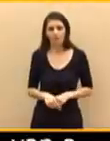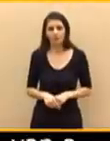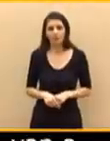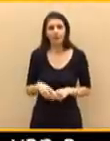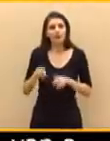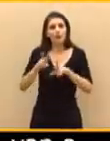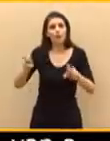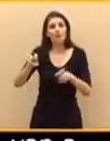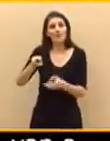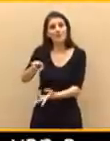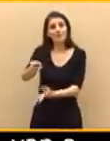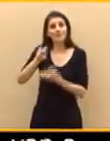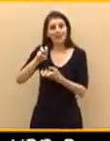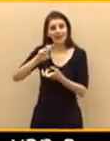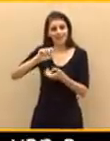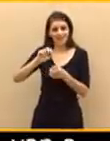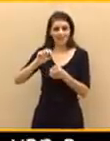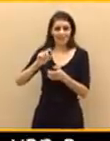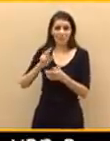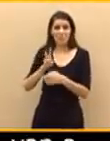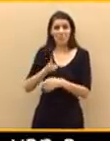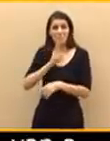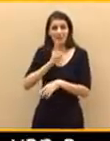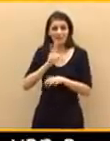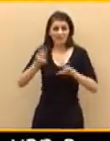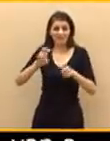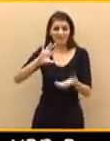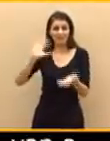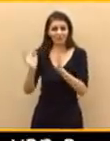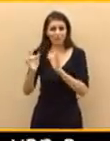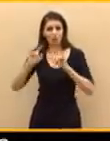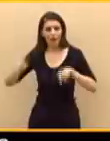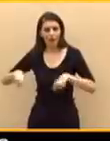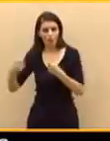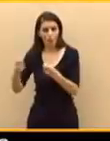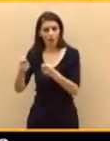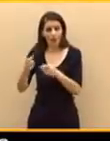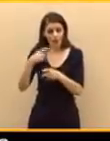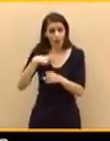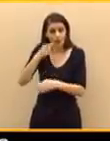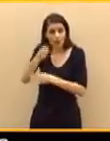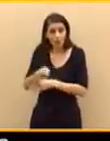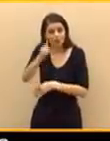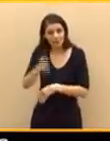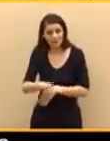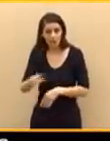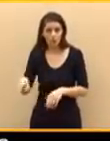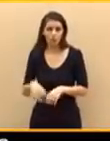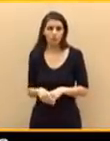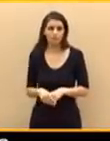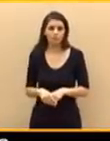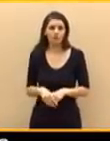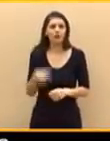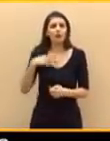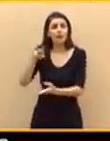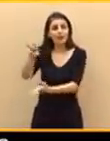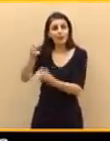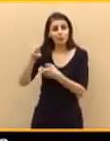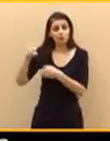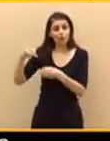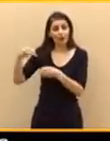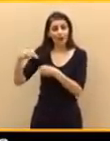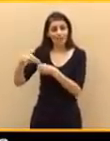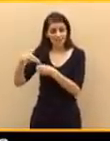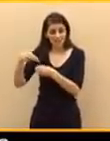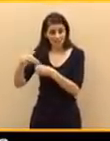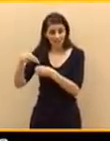excusa de la transición ecológica? Sí o no. ¿Van a crear un impuestazo al diésel, con lo que ello tiene de gravedad para la industria española?